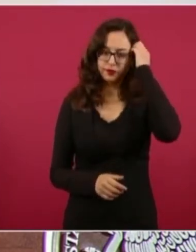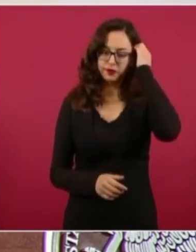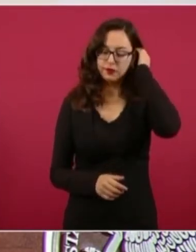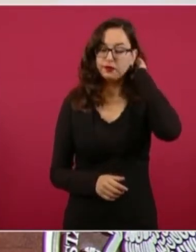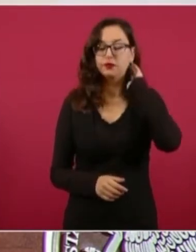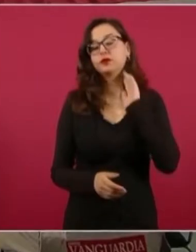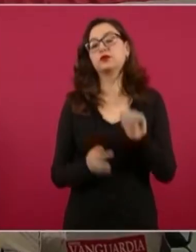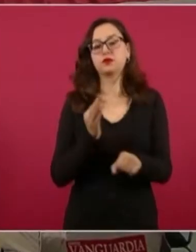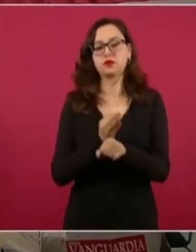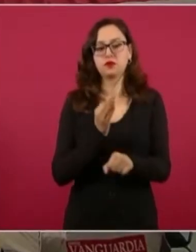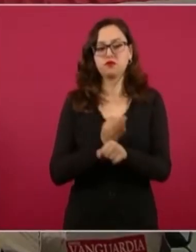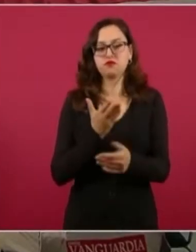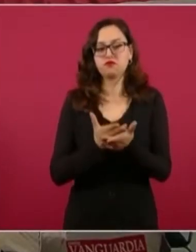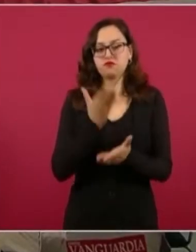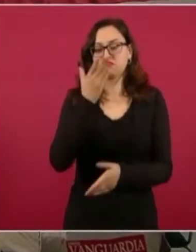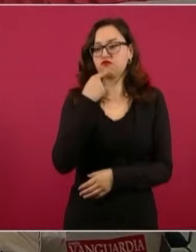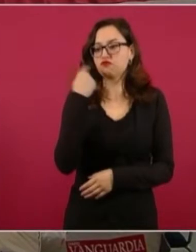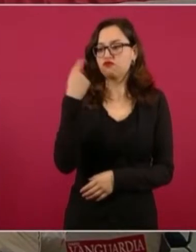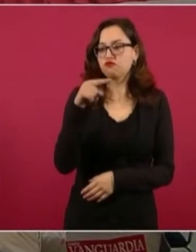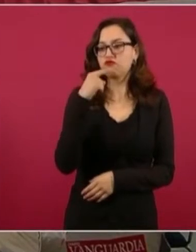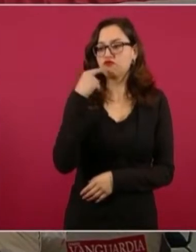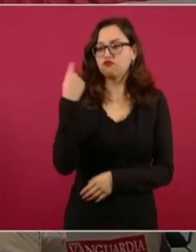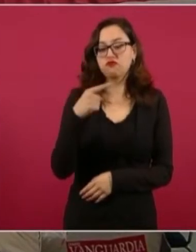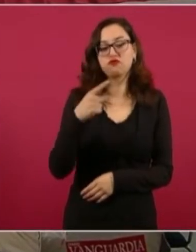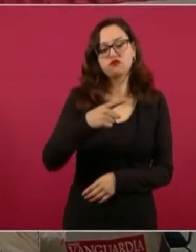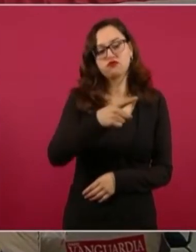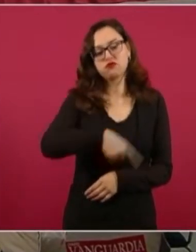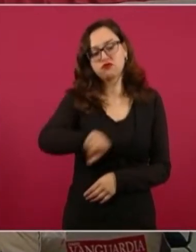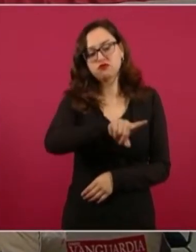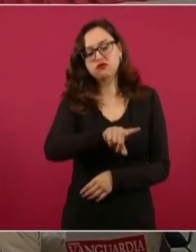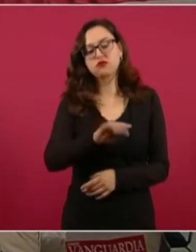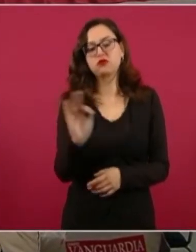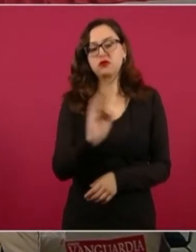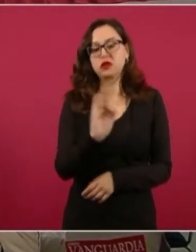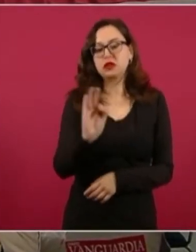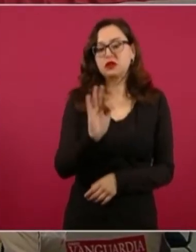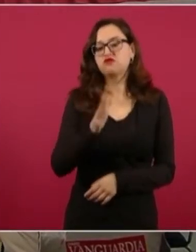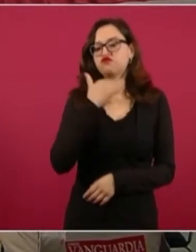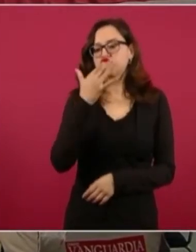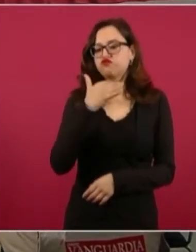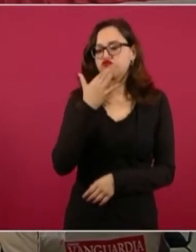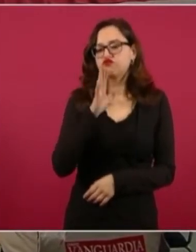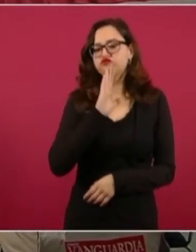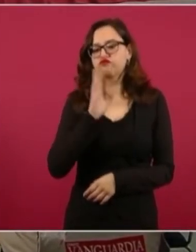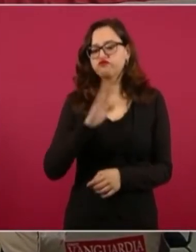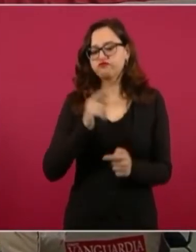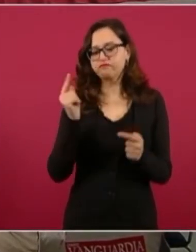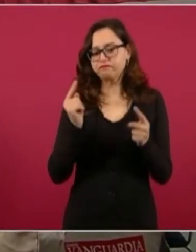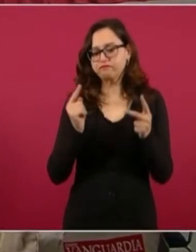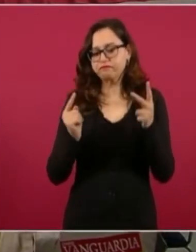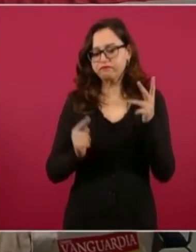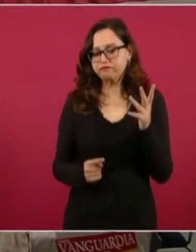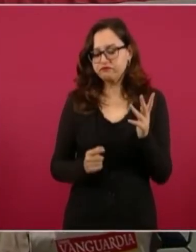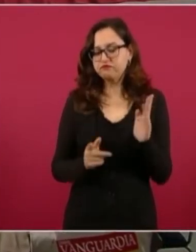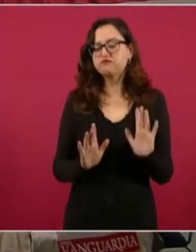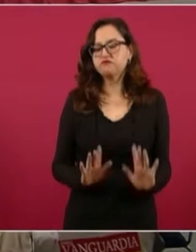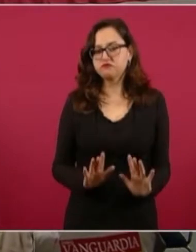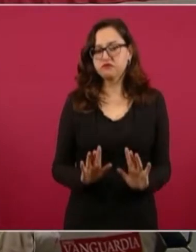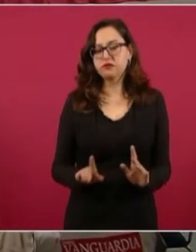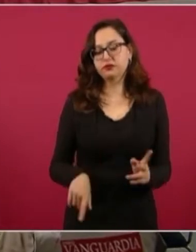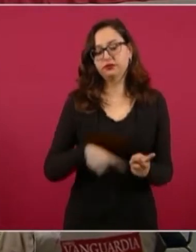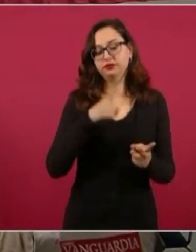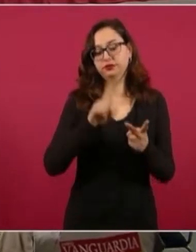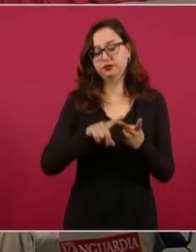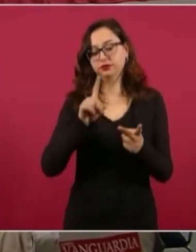atribuciones y facultades y las carpetas de investigación se están integrando bajo la óptica de